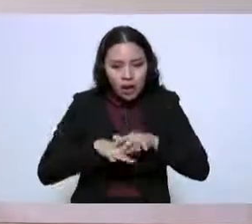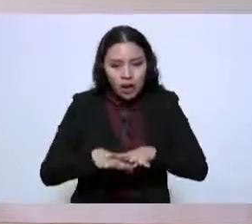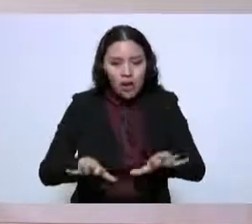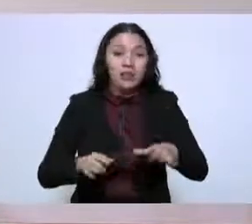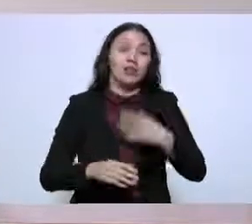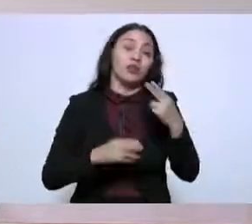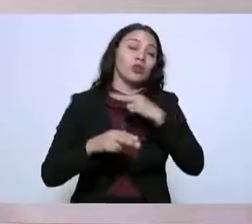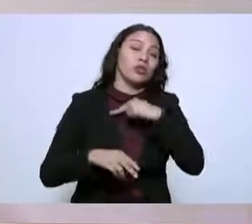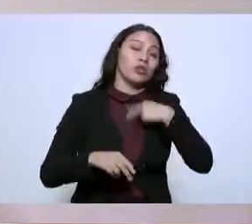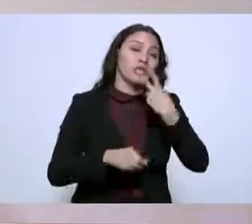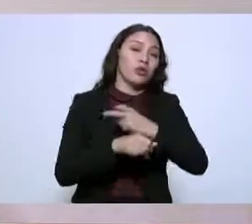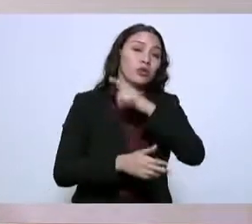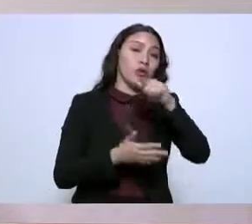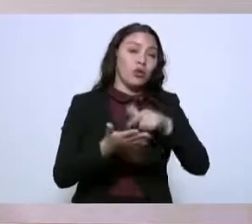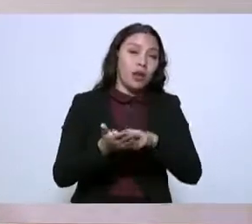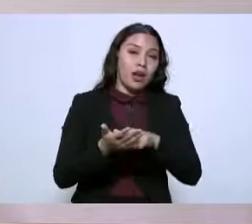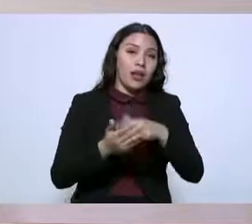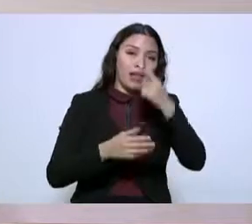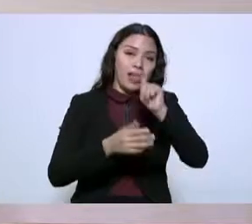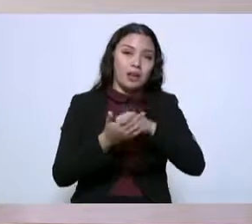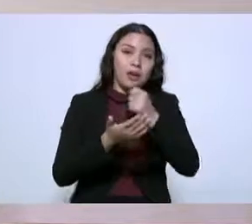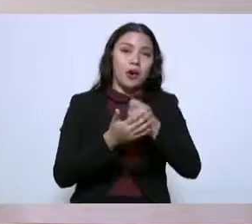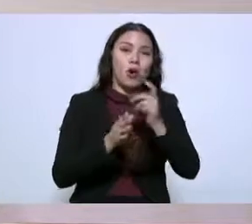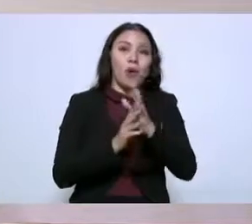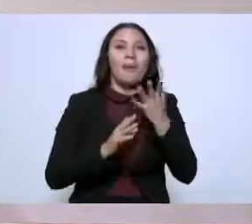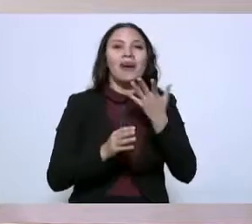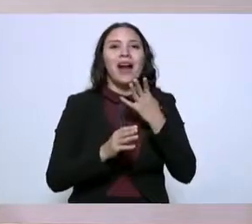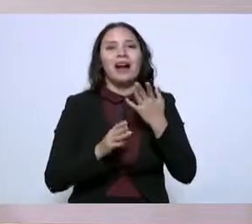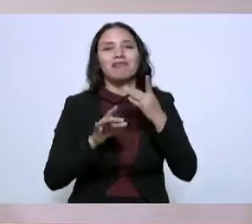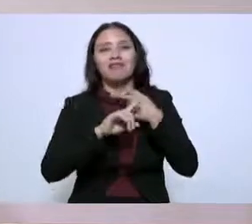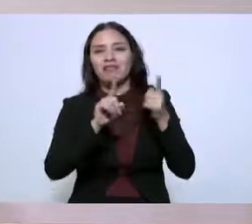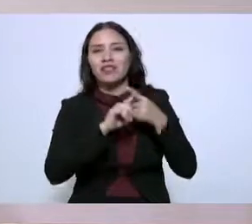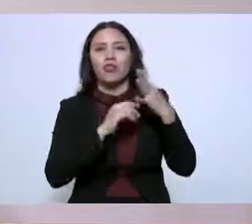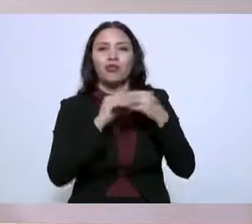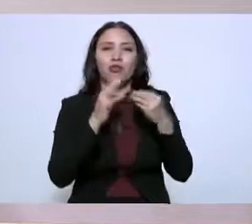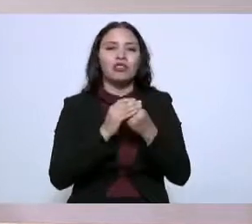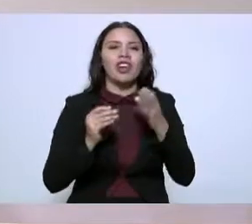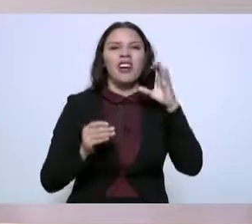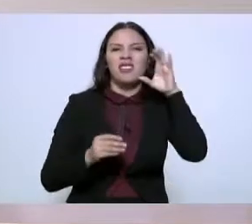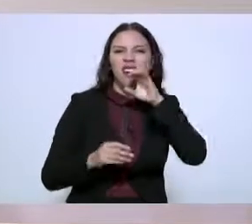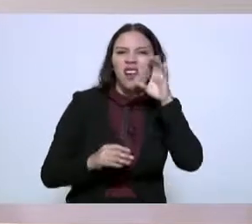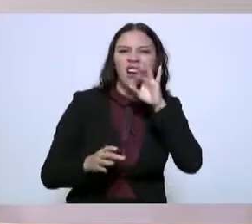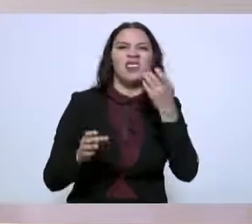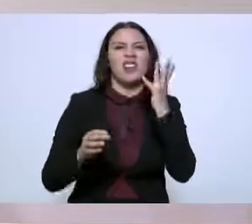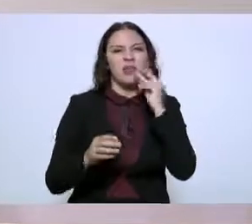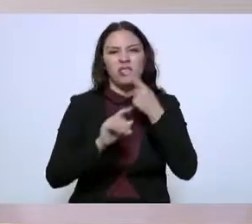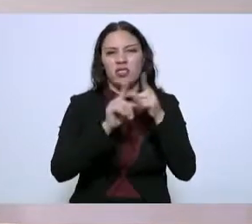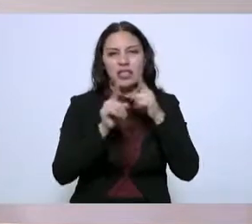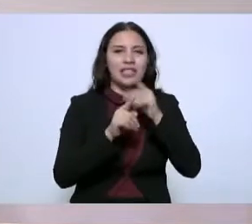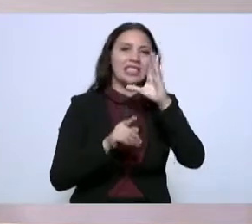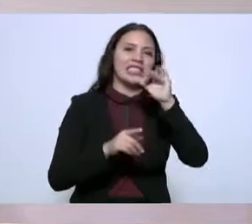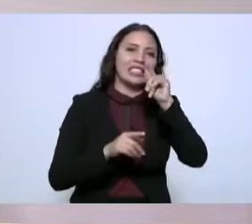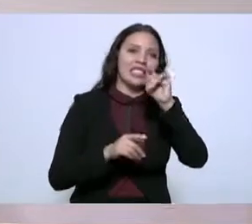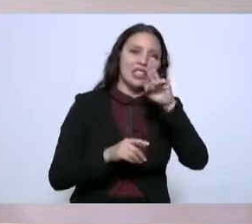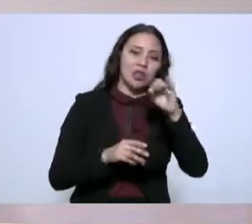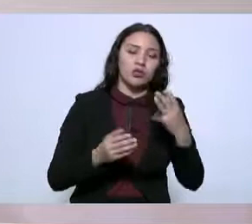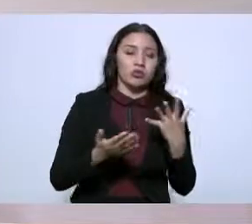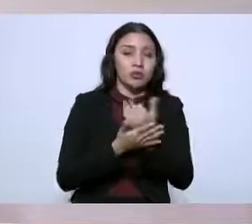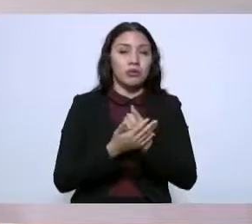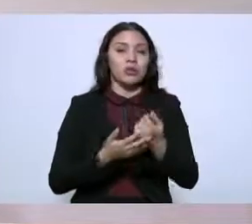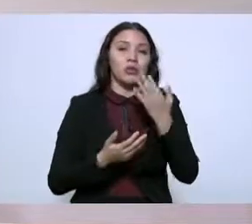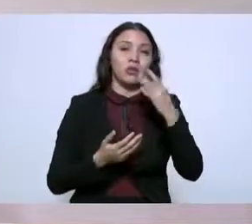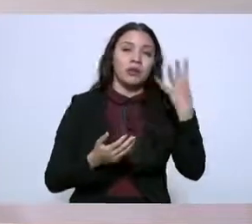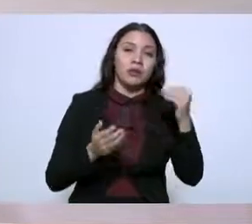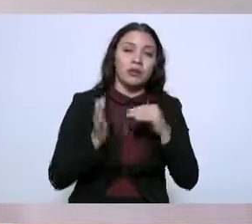segundo lugar nacional en producción citrícola, con un monto de más de tres mil 469 millones de pesos,